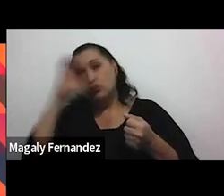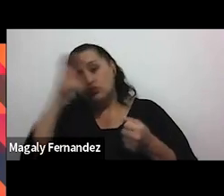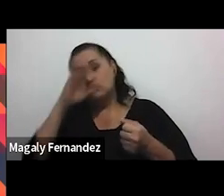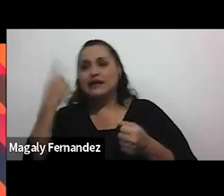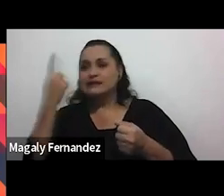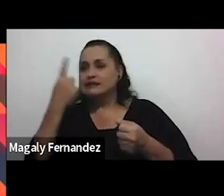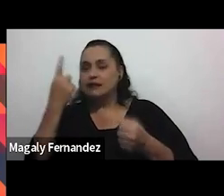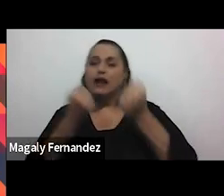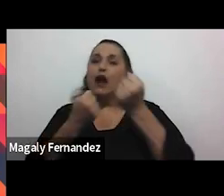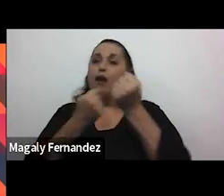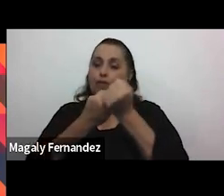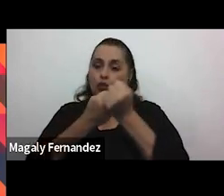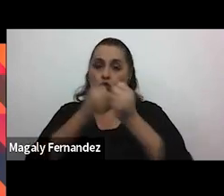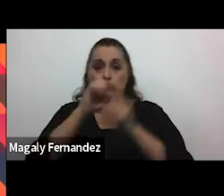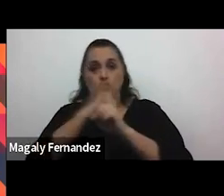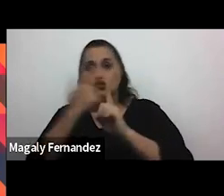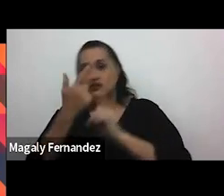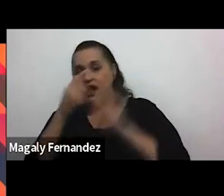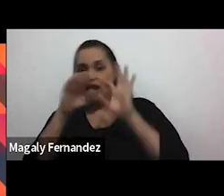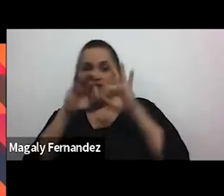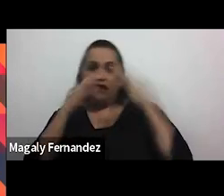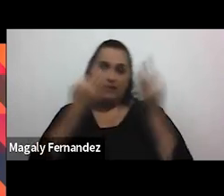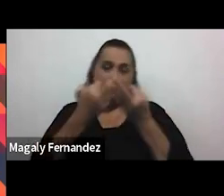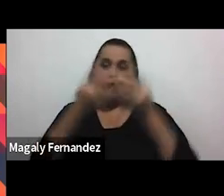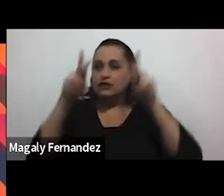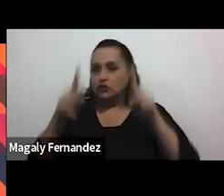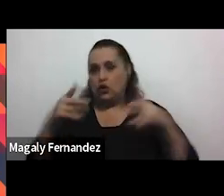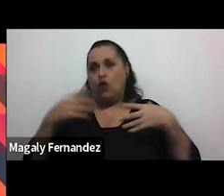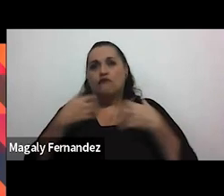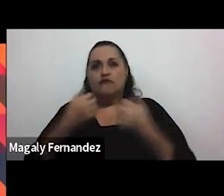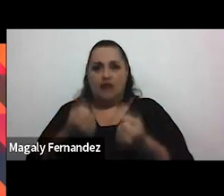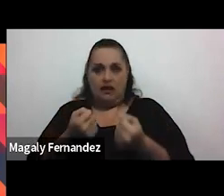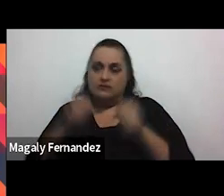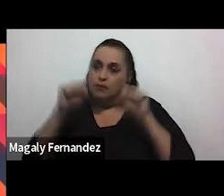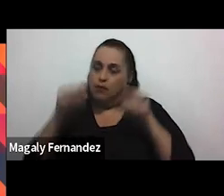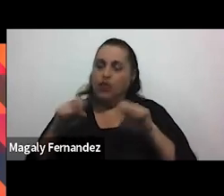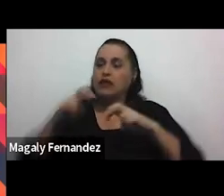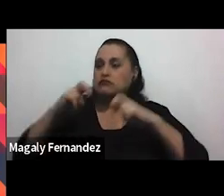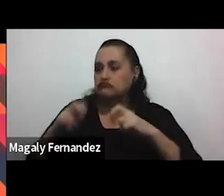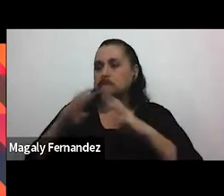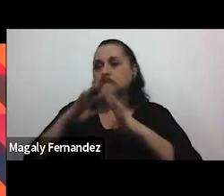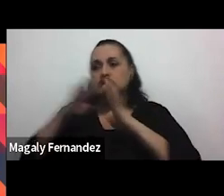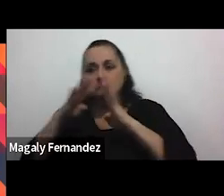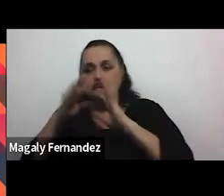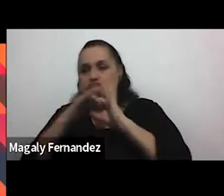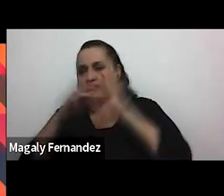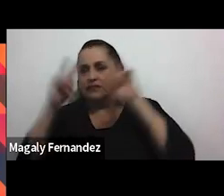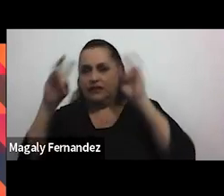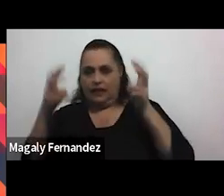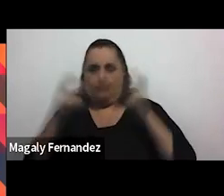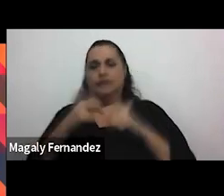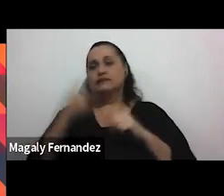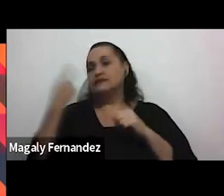el apoyo social el apoyo familiar de alguna persona de confianza con la que se pueda conversar al respecto siempre